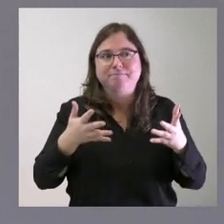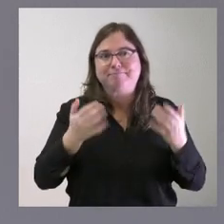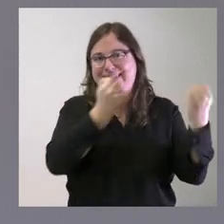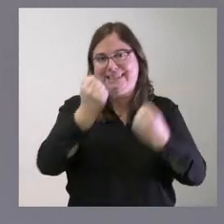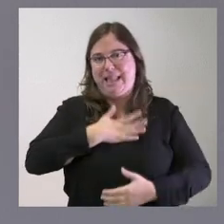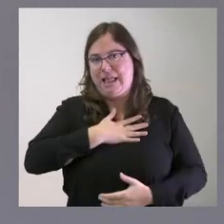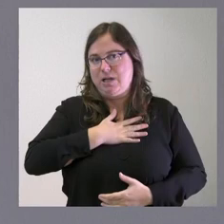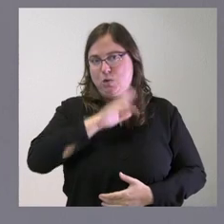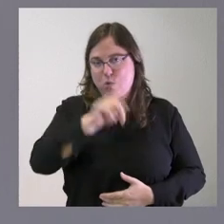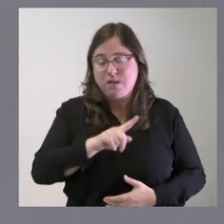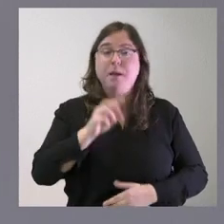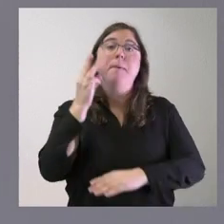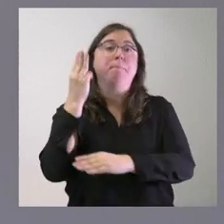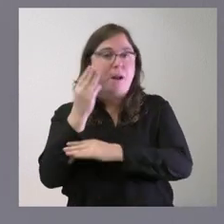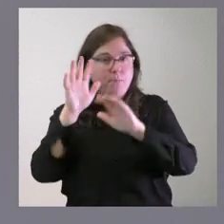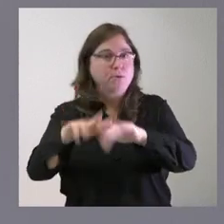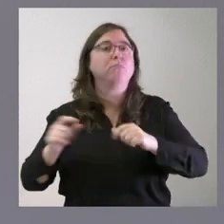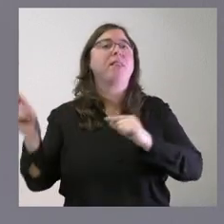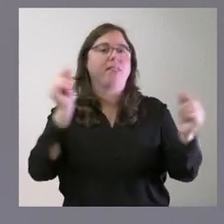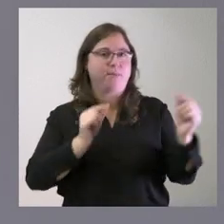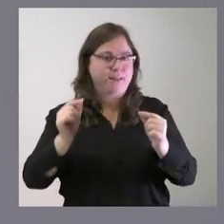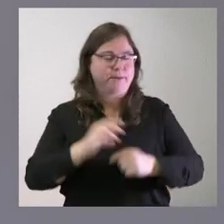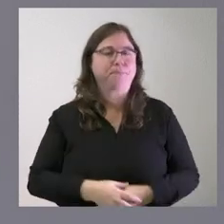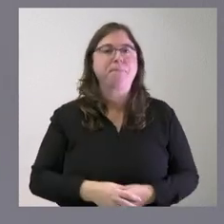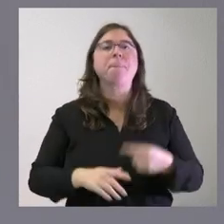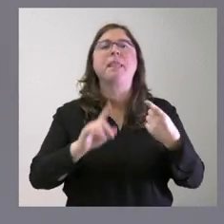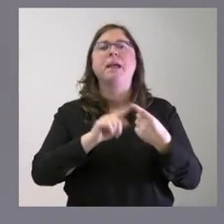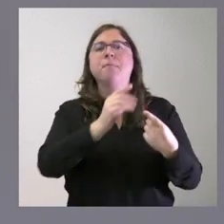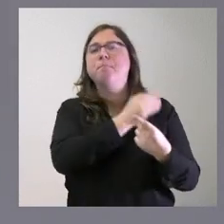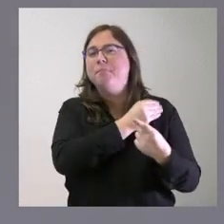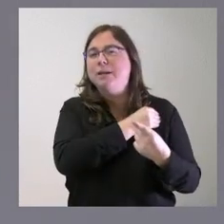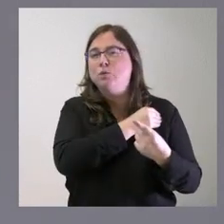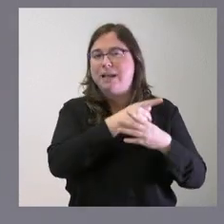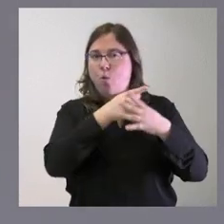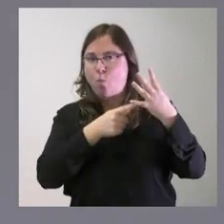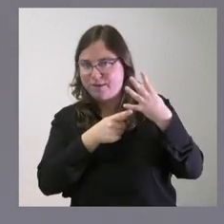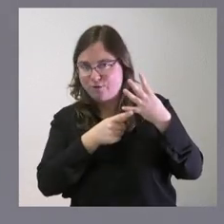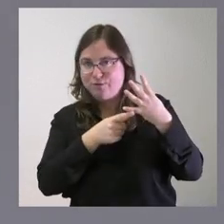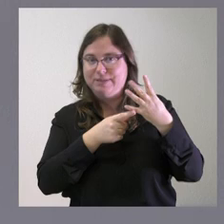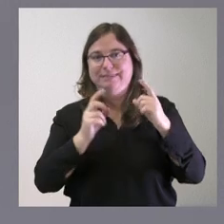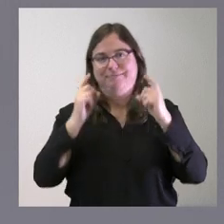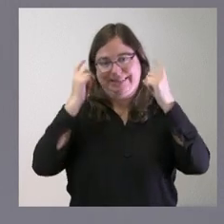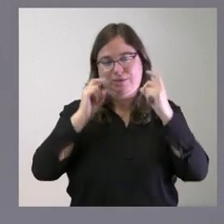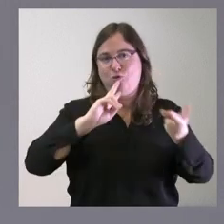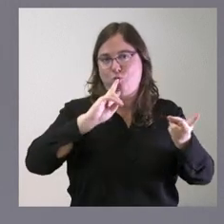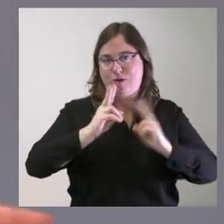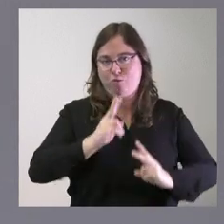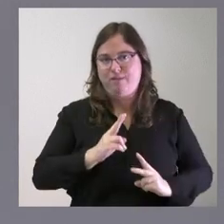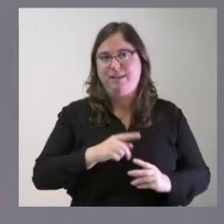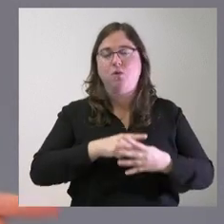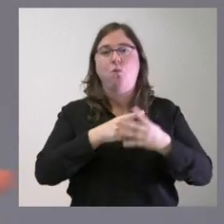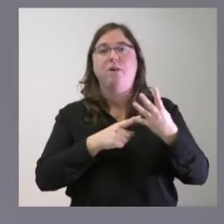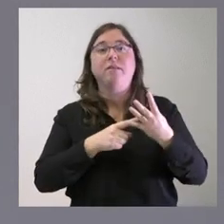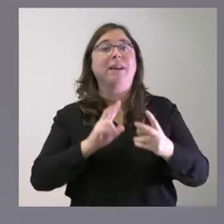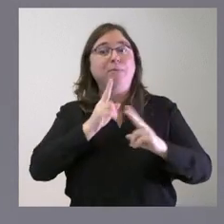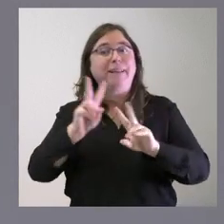si que lo es del parlamento con el debate parlamentario que hagamos me pregunta deduzco cuatro cosas que es la que intentaré responder no tanto como le